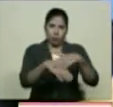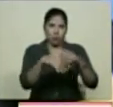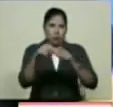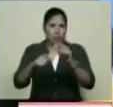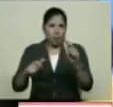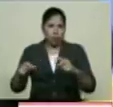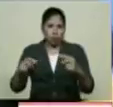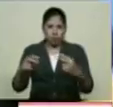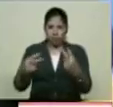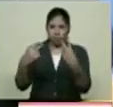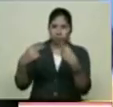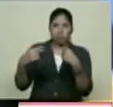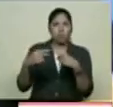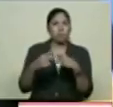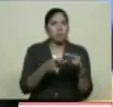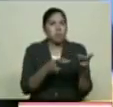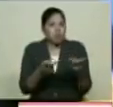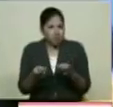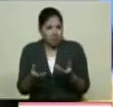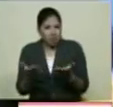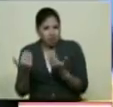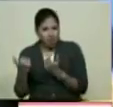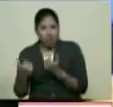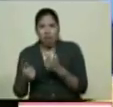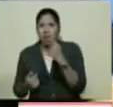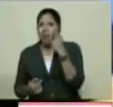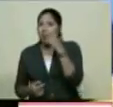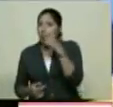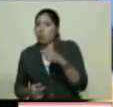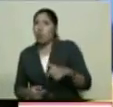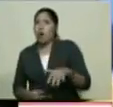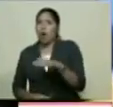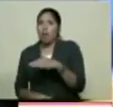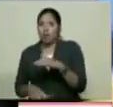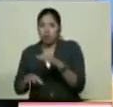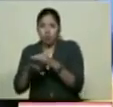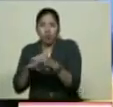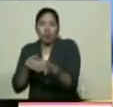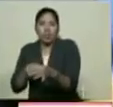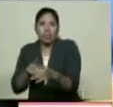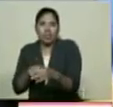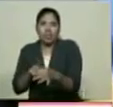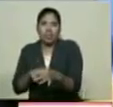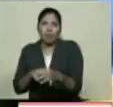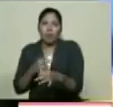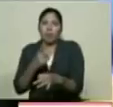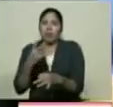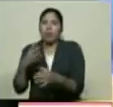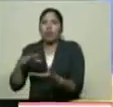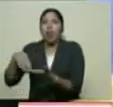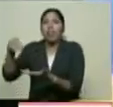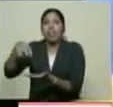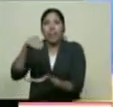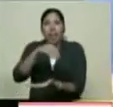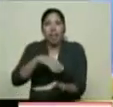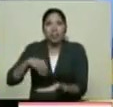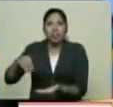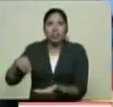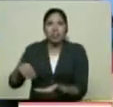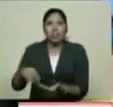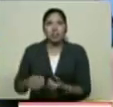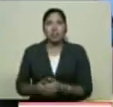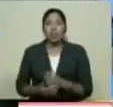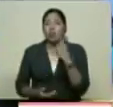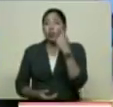venezolanos A que nos visiten Allá Ese pueblo Los va a recibir Ese municipio Porque son 24 aldeas La azulita es la capital